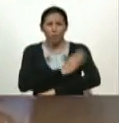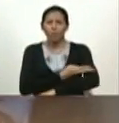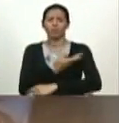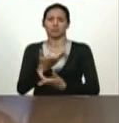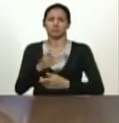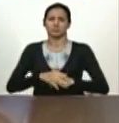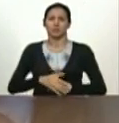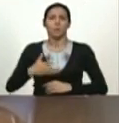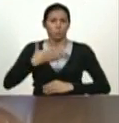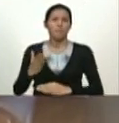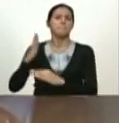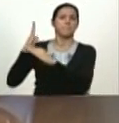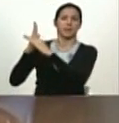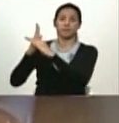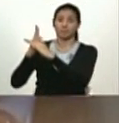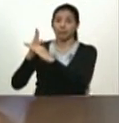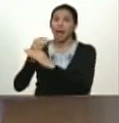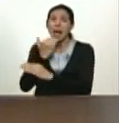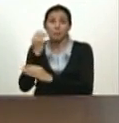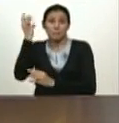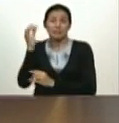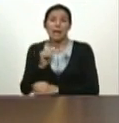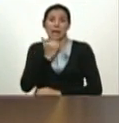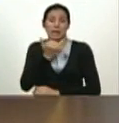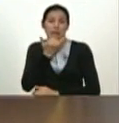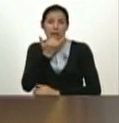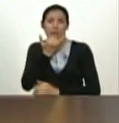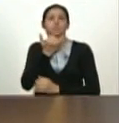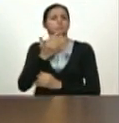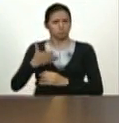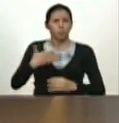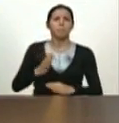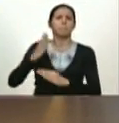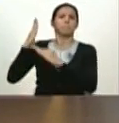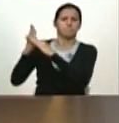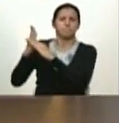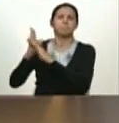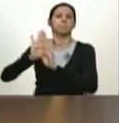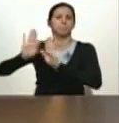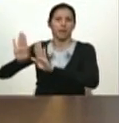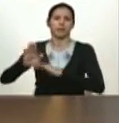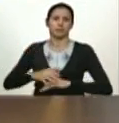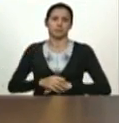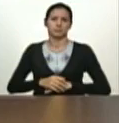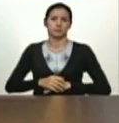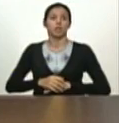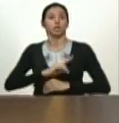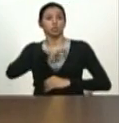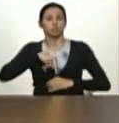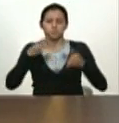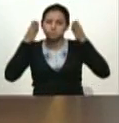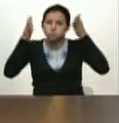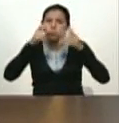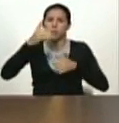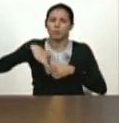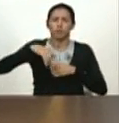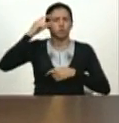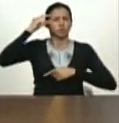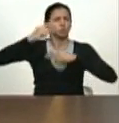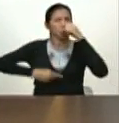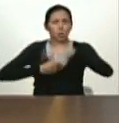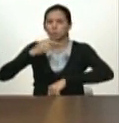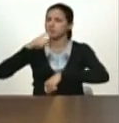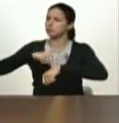detenerlos en su desastre. Y nosotros acá trabajando por nuestro pueblo todos los días a toda hora